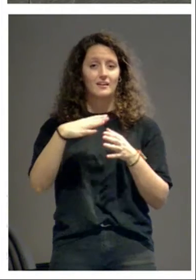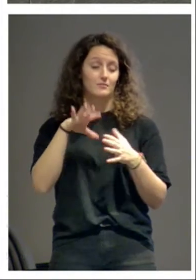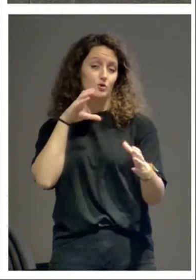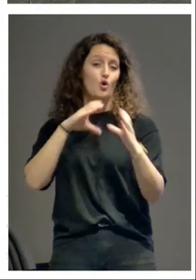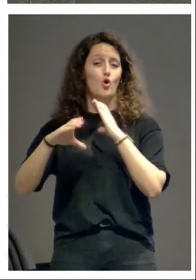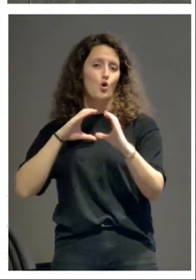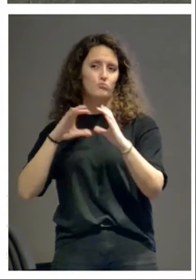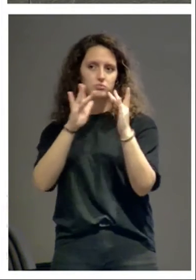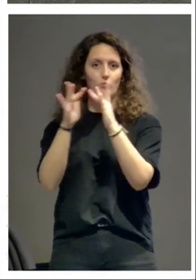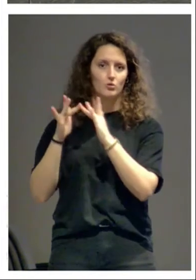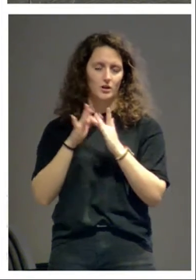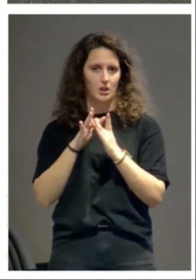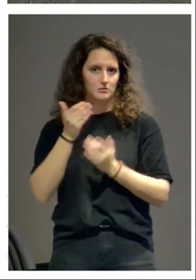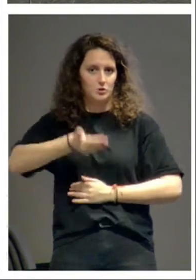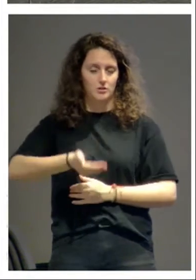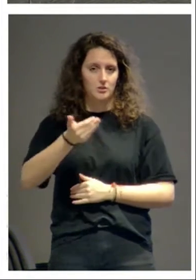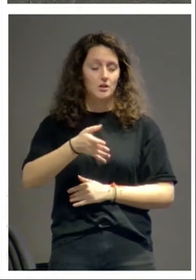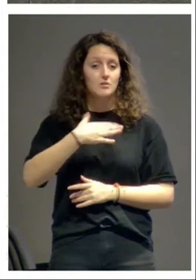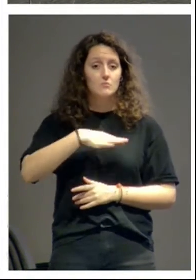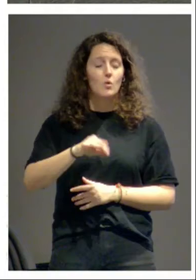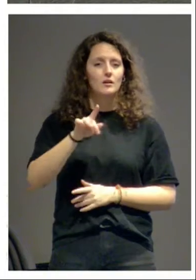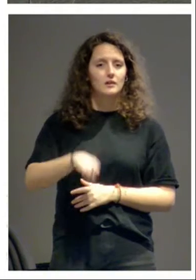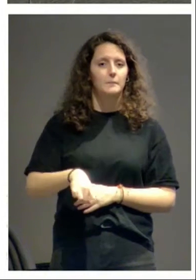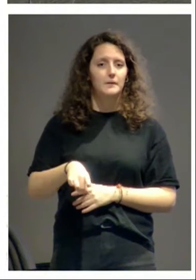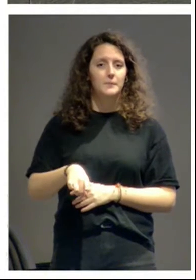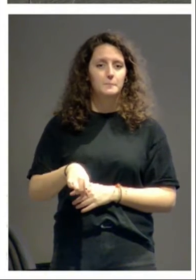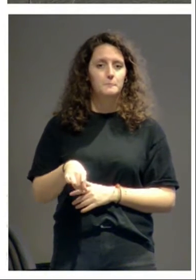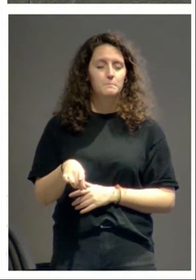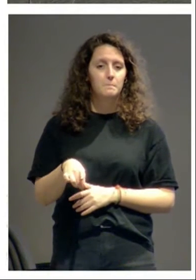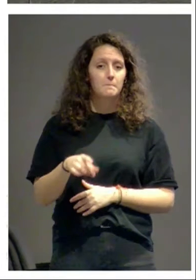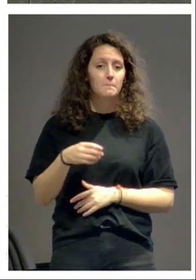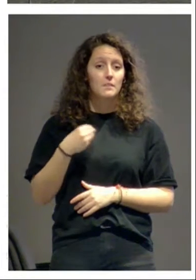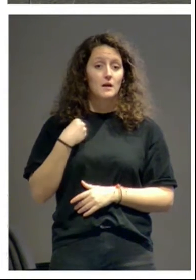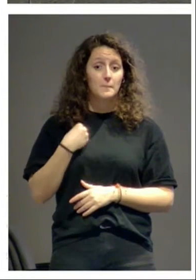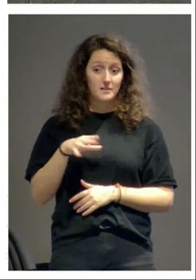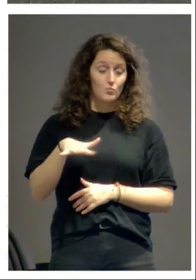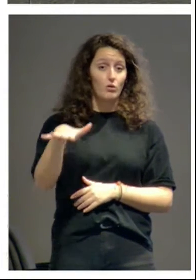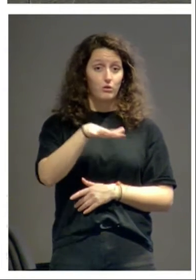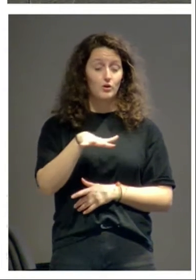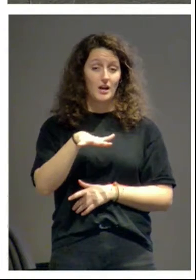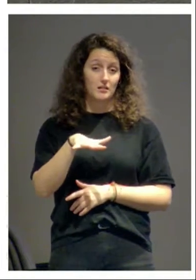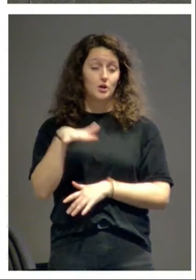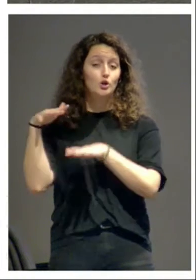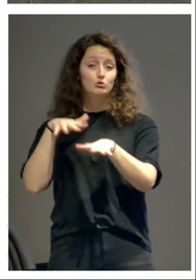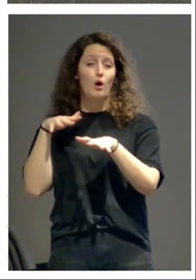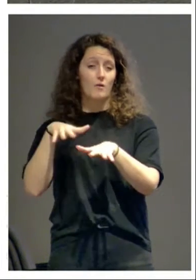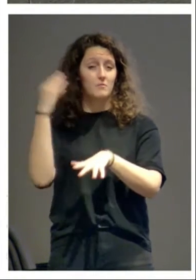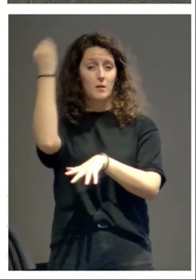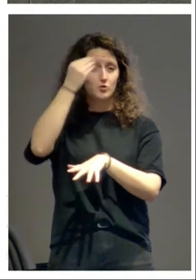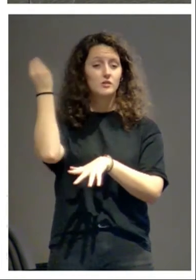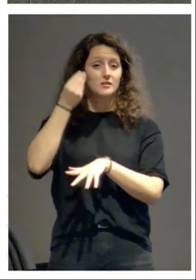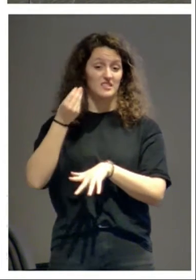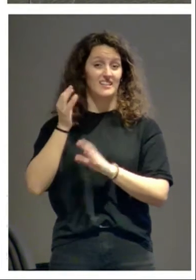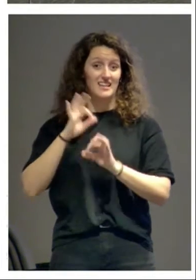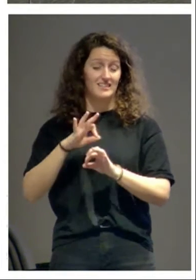y probablemente asomándose al lugar por donde las tropas musulmanas cruzaban en